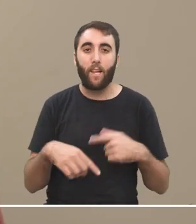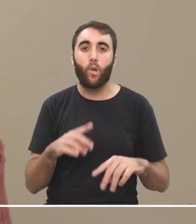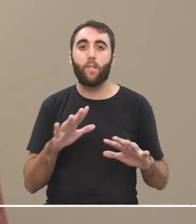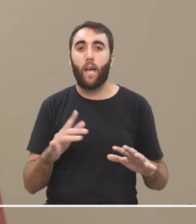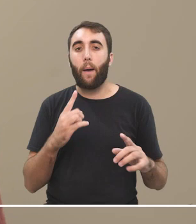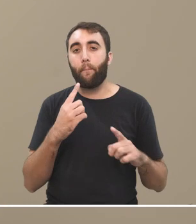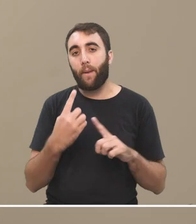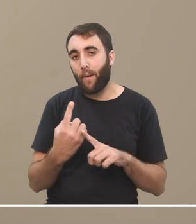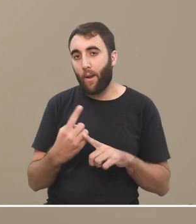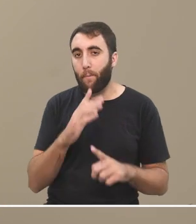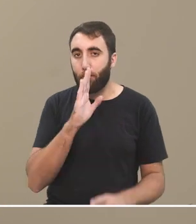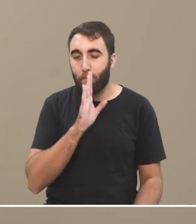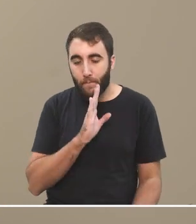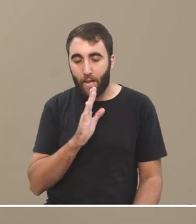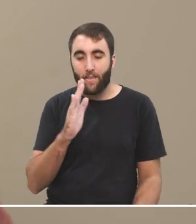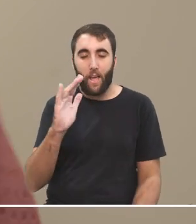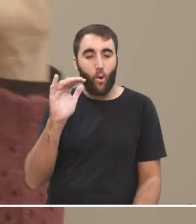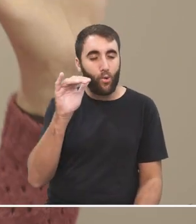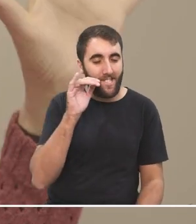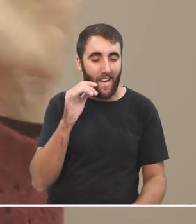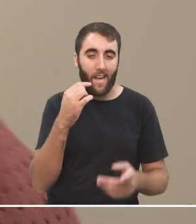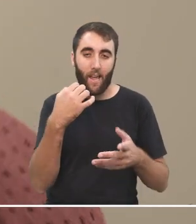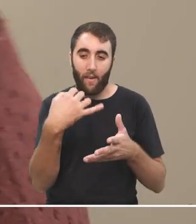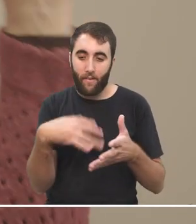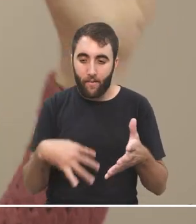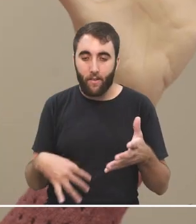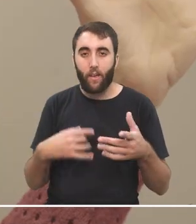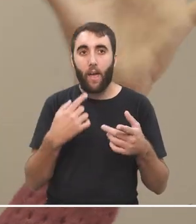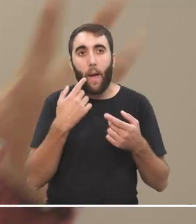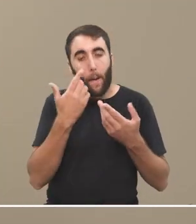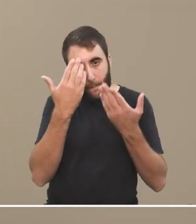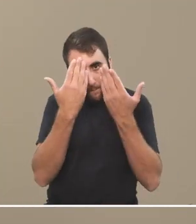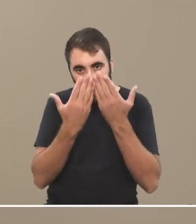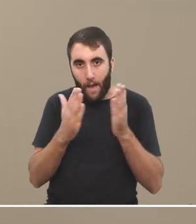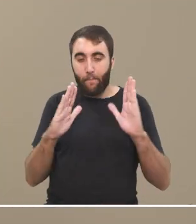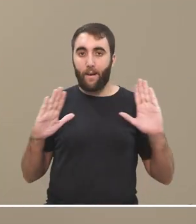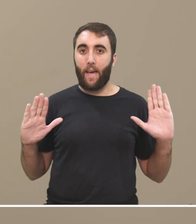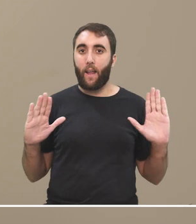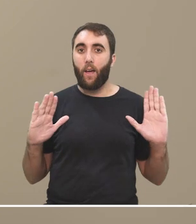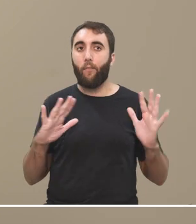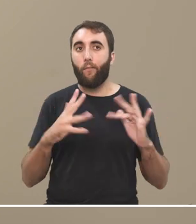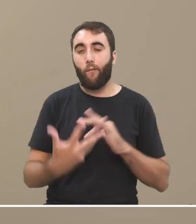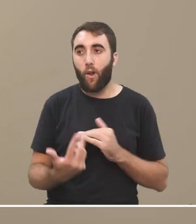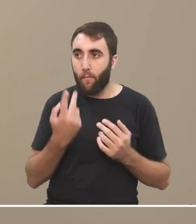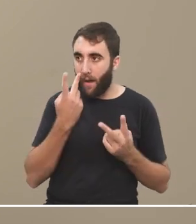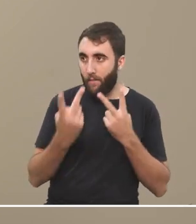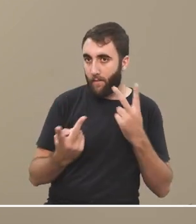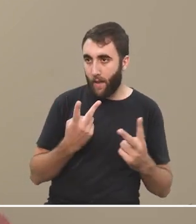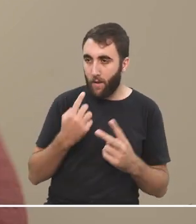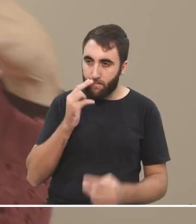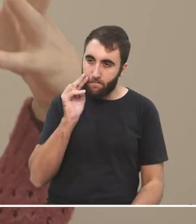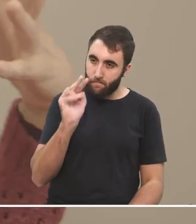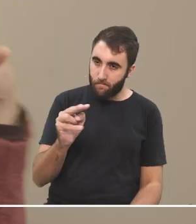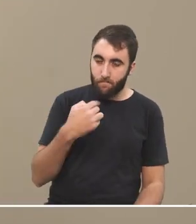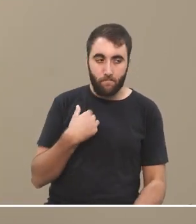escuchar un poco más y ampliar ampliar nuestro nuestro panorama mirar al